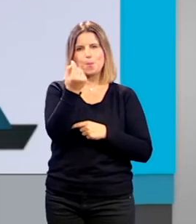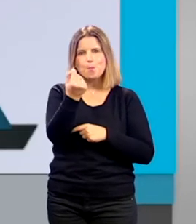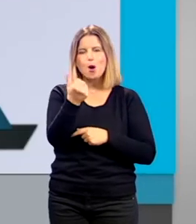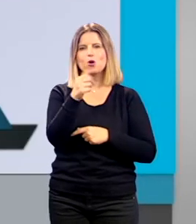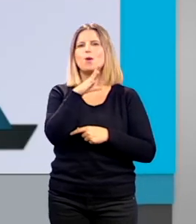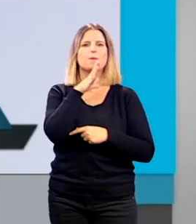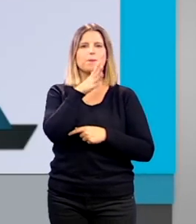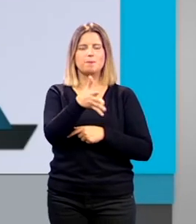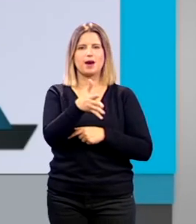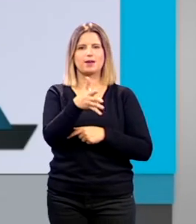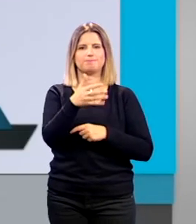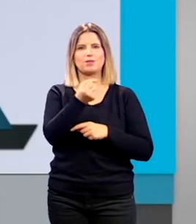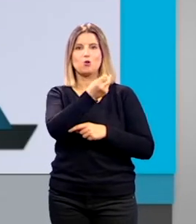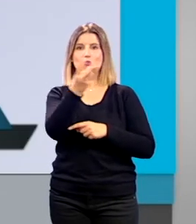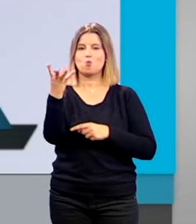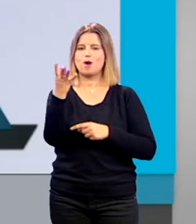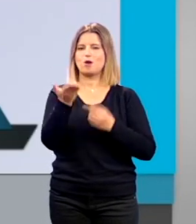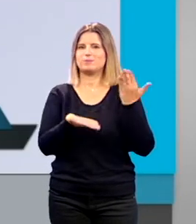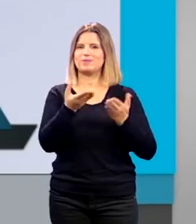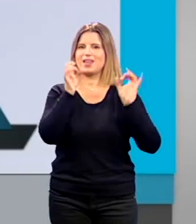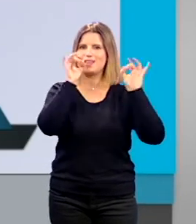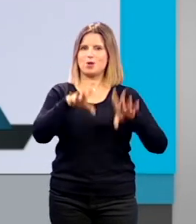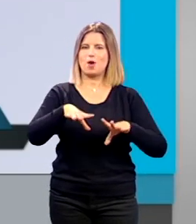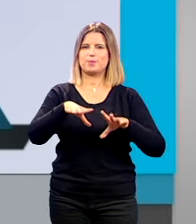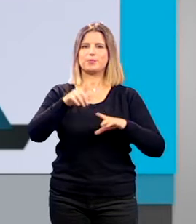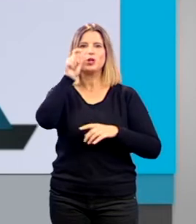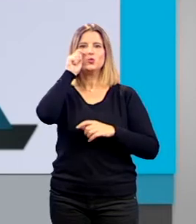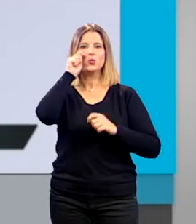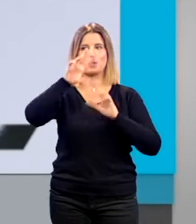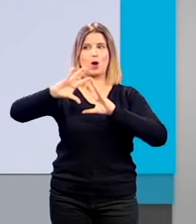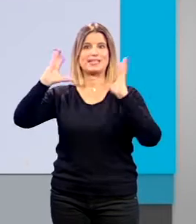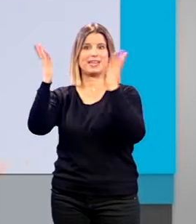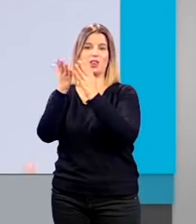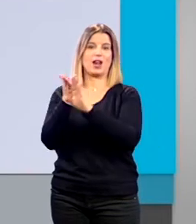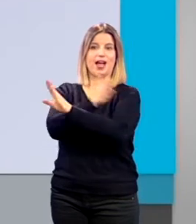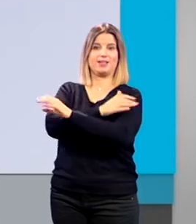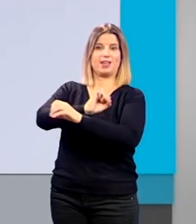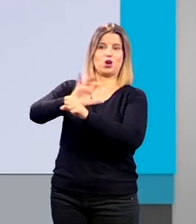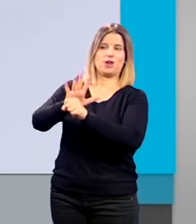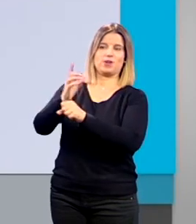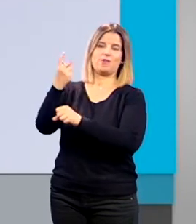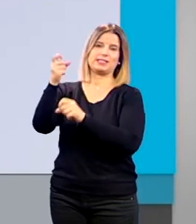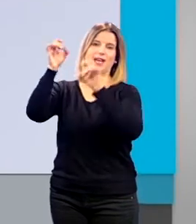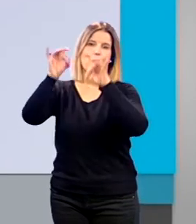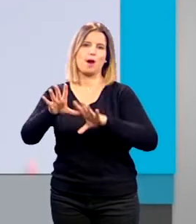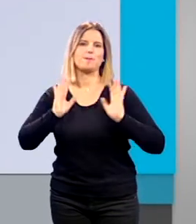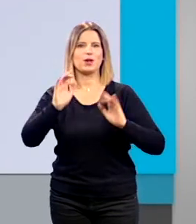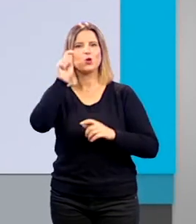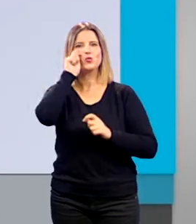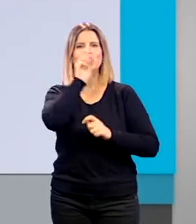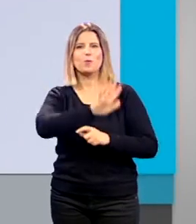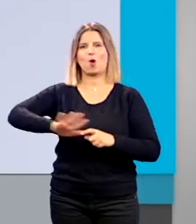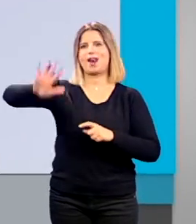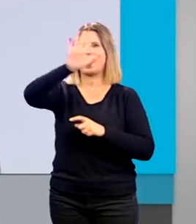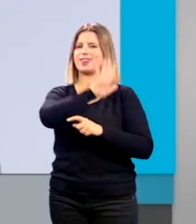para recuperar las cifras de turismo internacional que teníamos antes de la pandemia, pero sí es cierto que el turismo nacional está